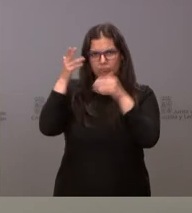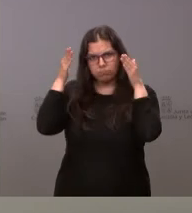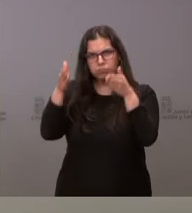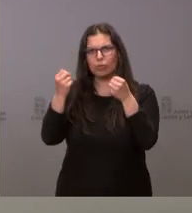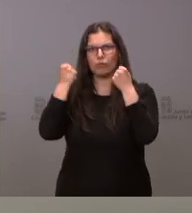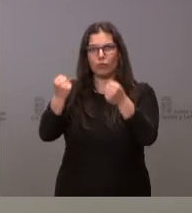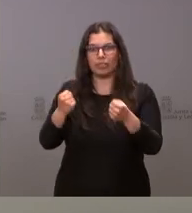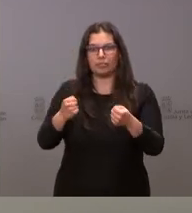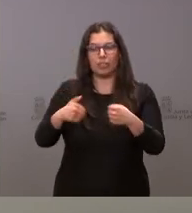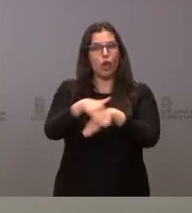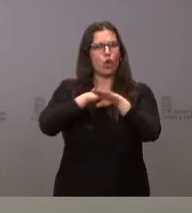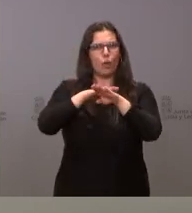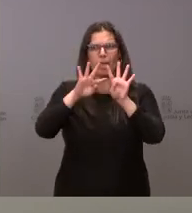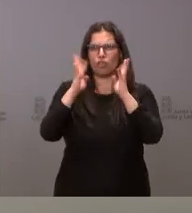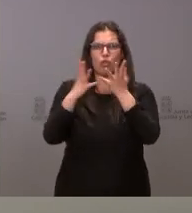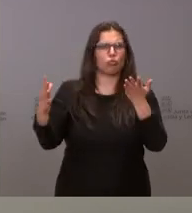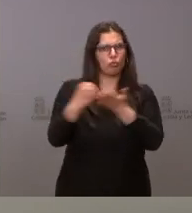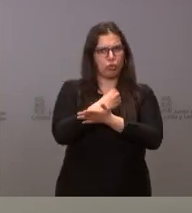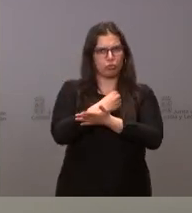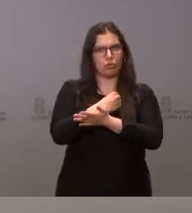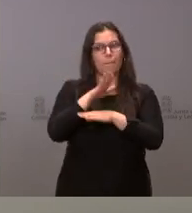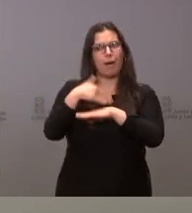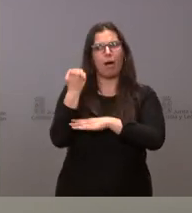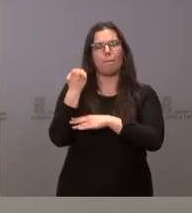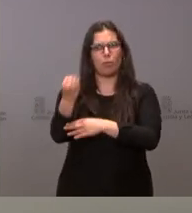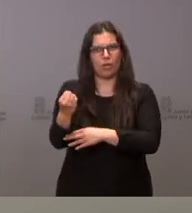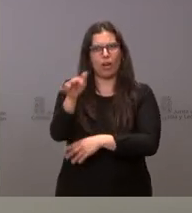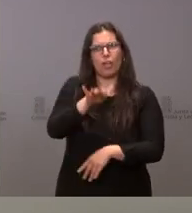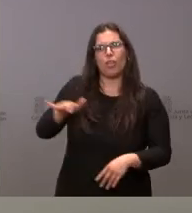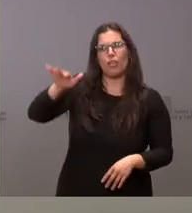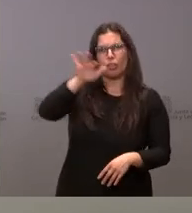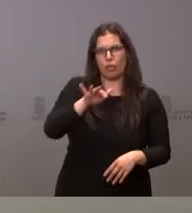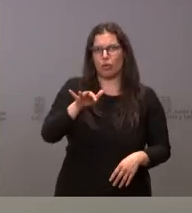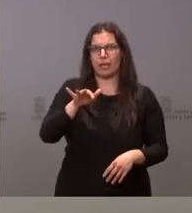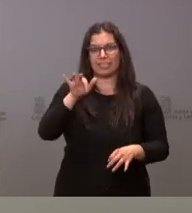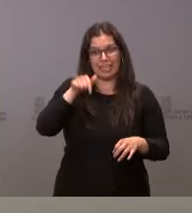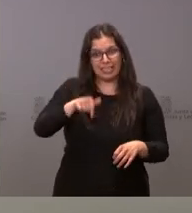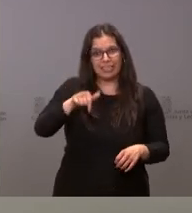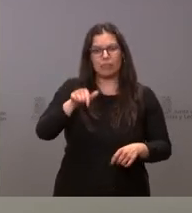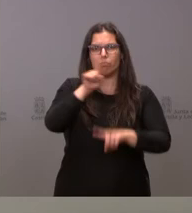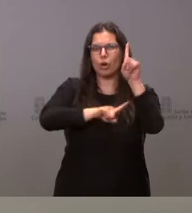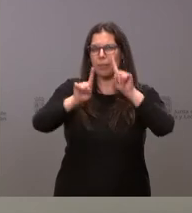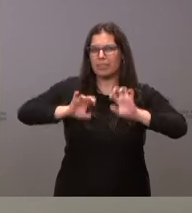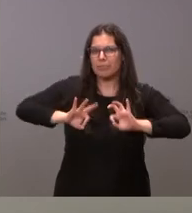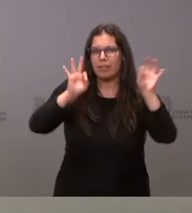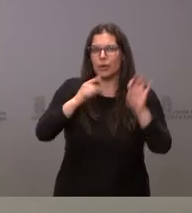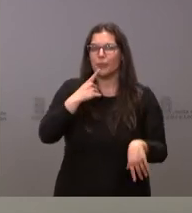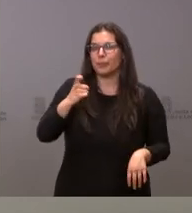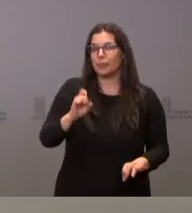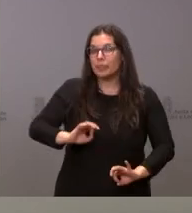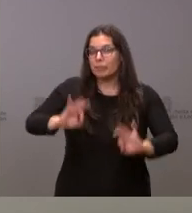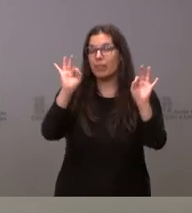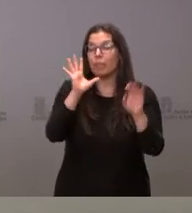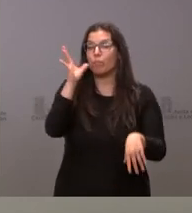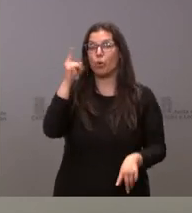todo el Gobierno de Castilla y León, para apoyar a aquellas zonas de la comunidad con especiales problemas, con especiales dificultades, porque uno de